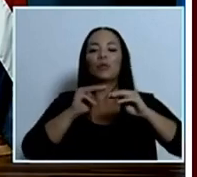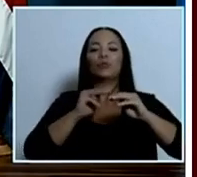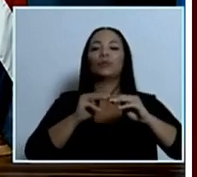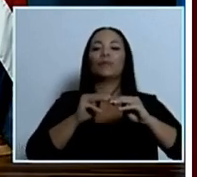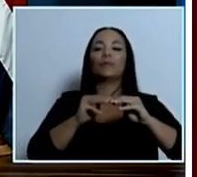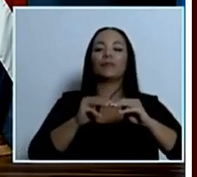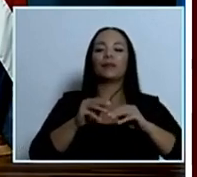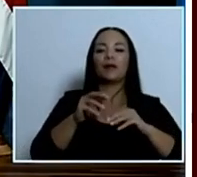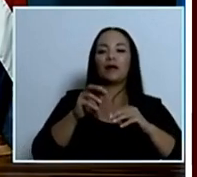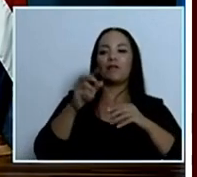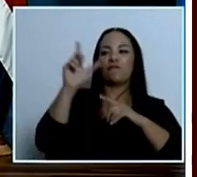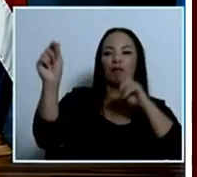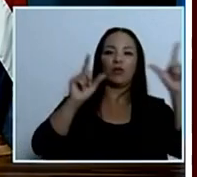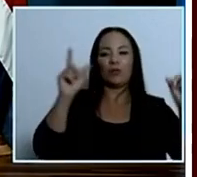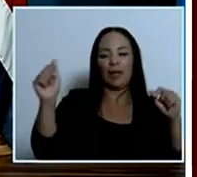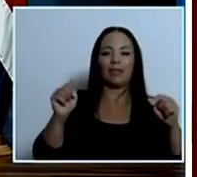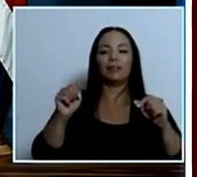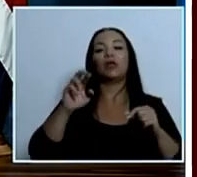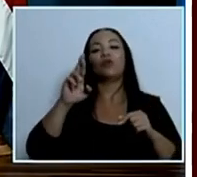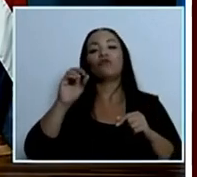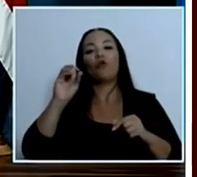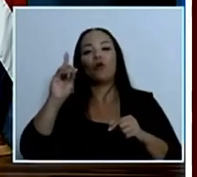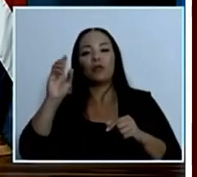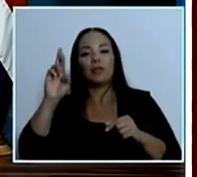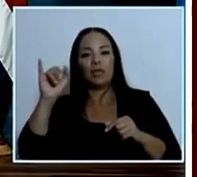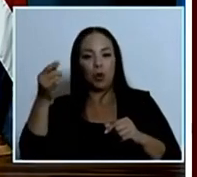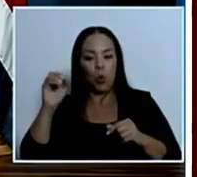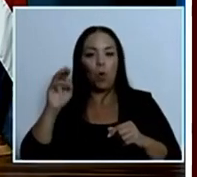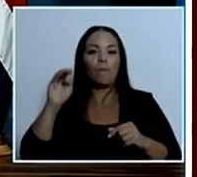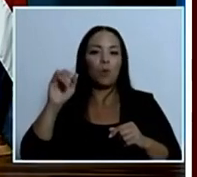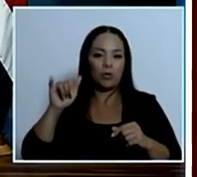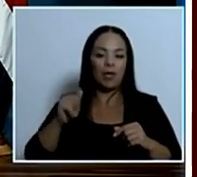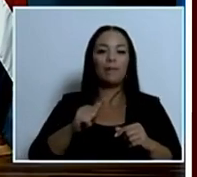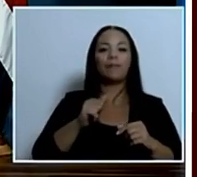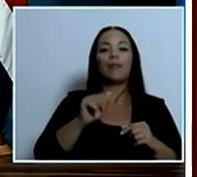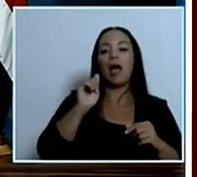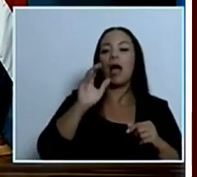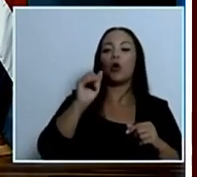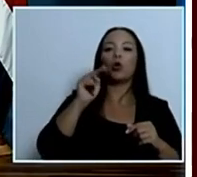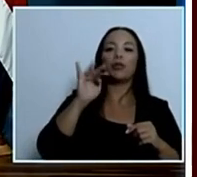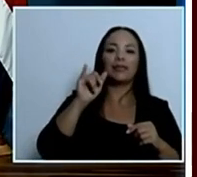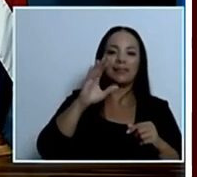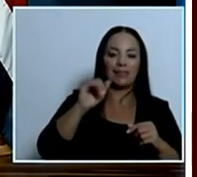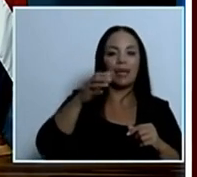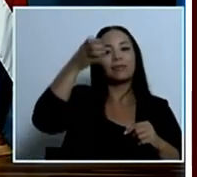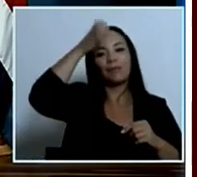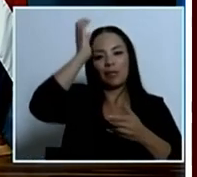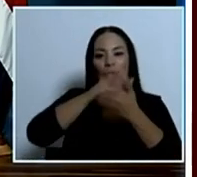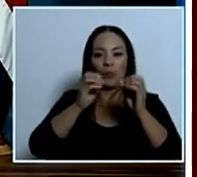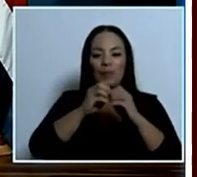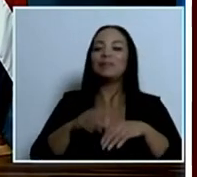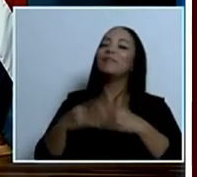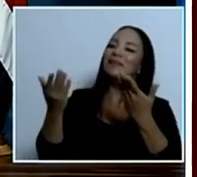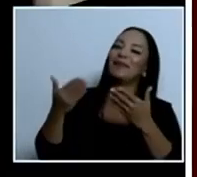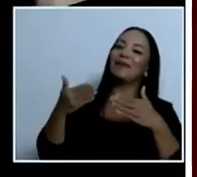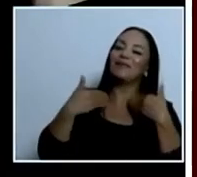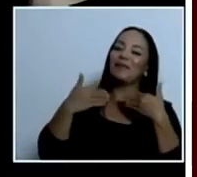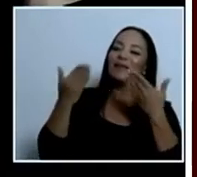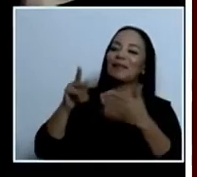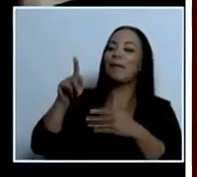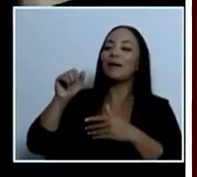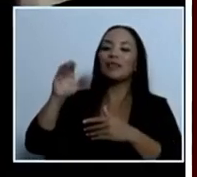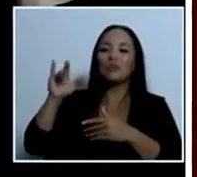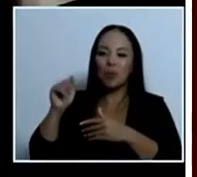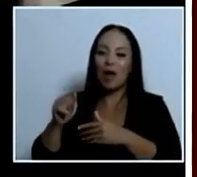rodrigo muy ya de acontecer espartano y algo más muy buenas tardes señor presidente felices pascuales de resurrección